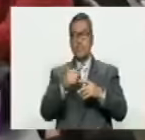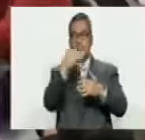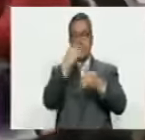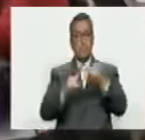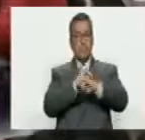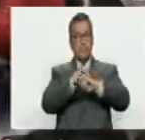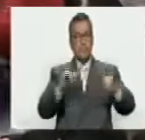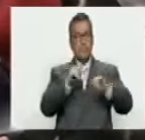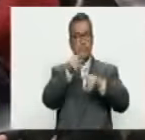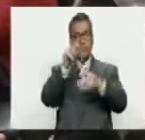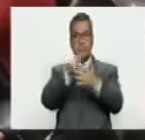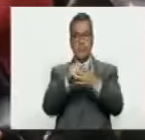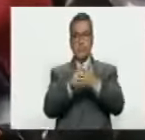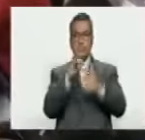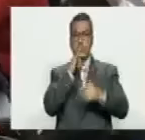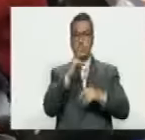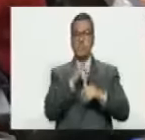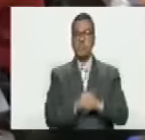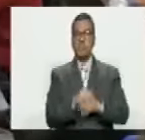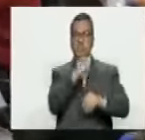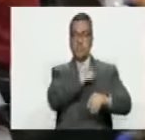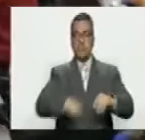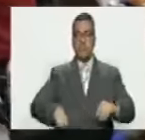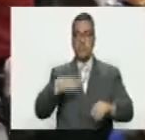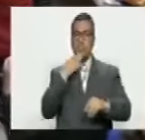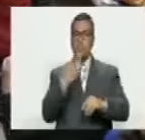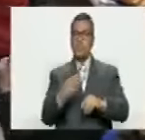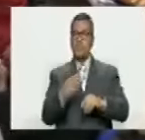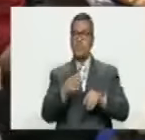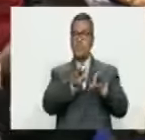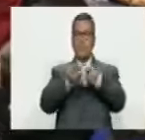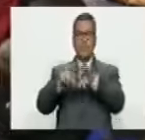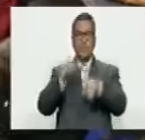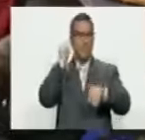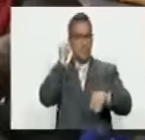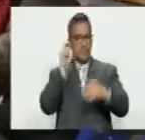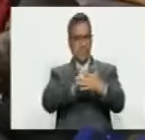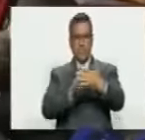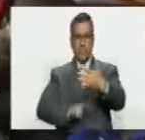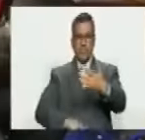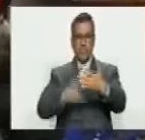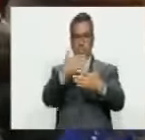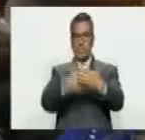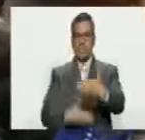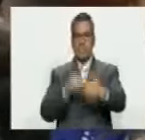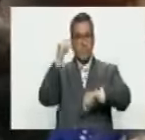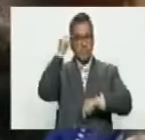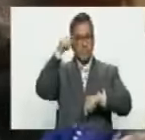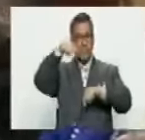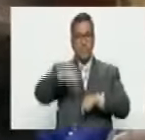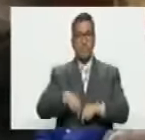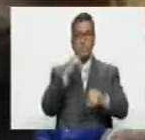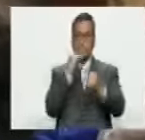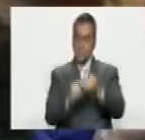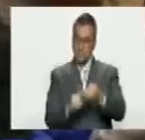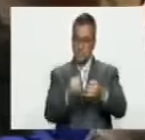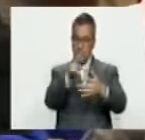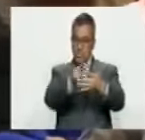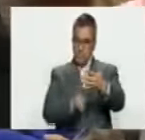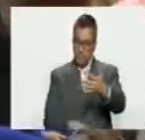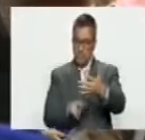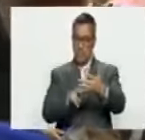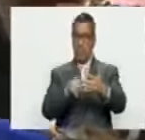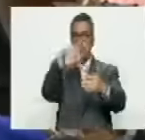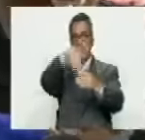las intervenciones sobre los puntos de información, el presidente solicitó de la secretaria la lectura de la propuesta del orden del día. Una vez leída y